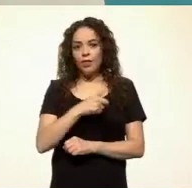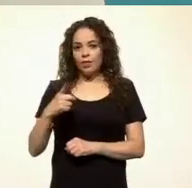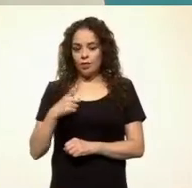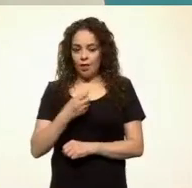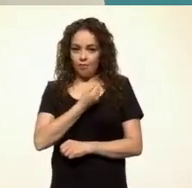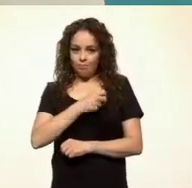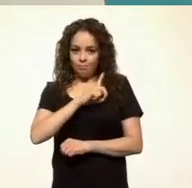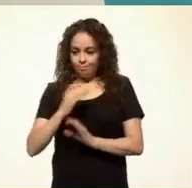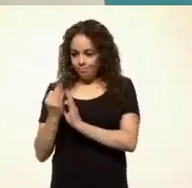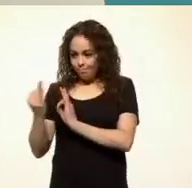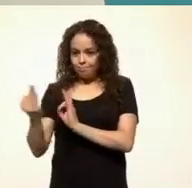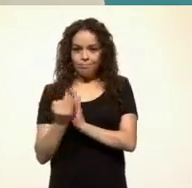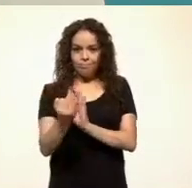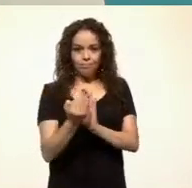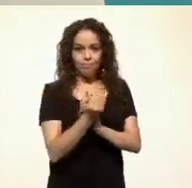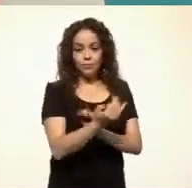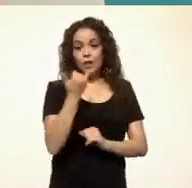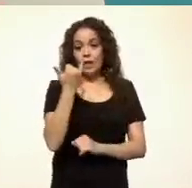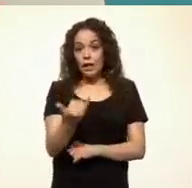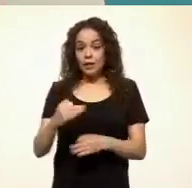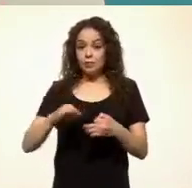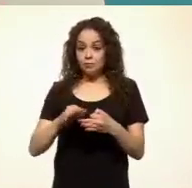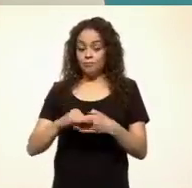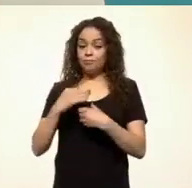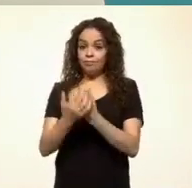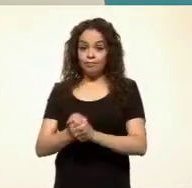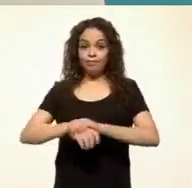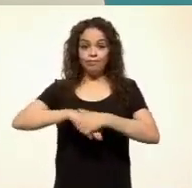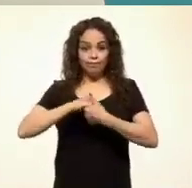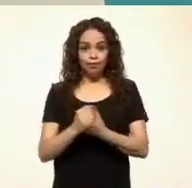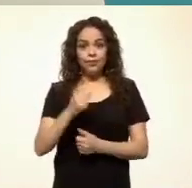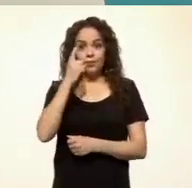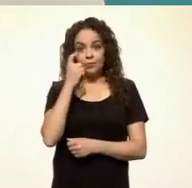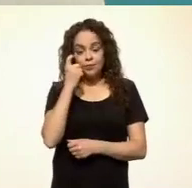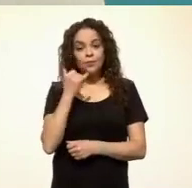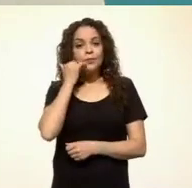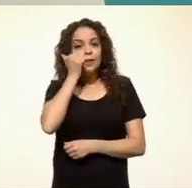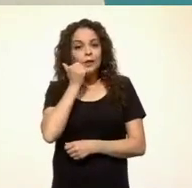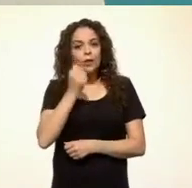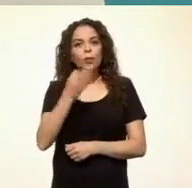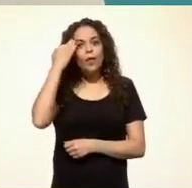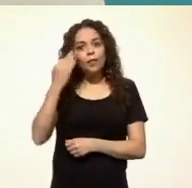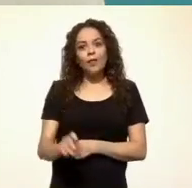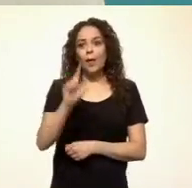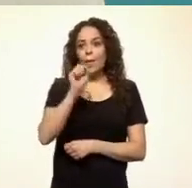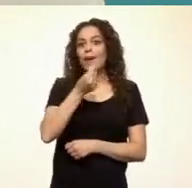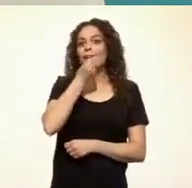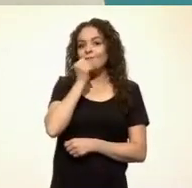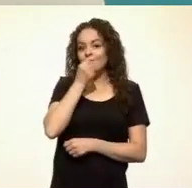sana distancia y lavarte las manos con agua y jabón durante 20 segundos.